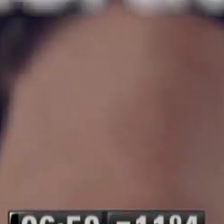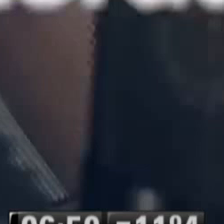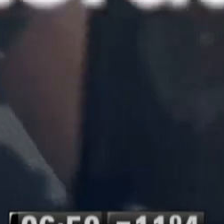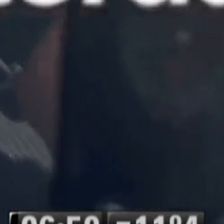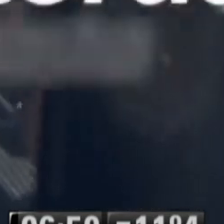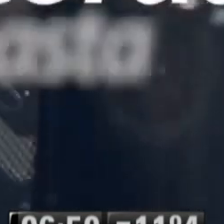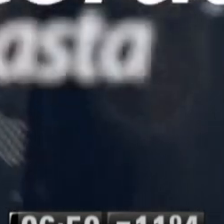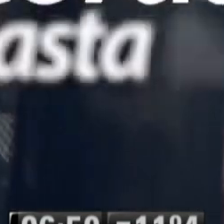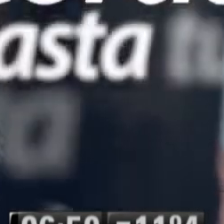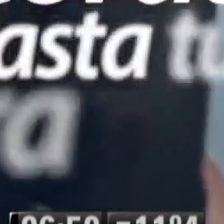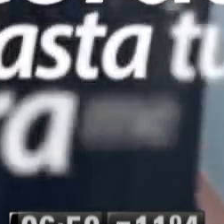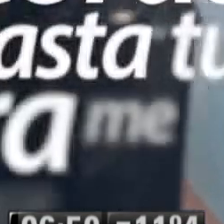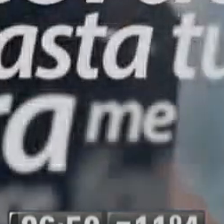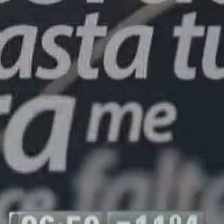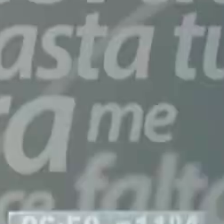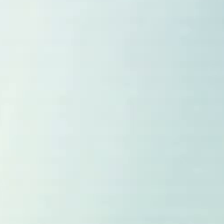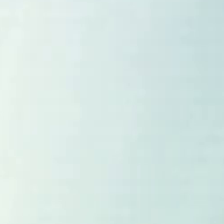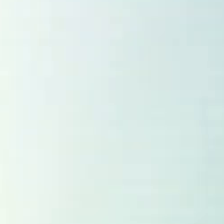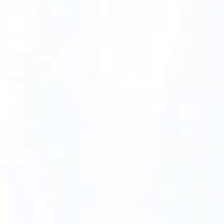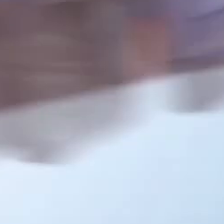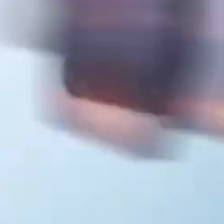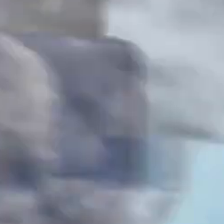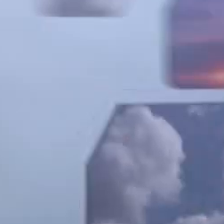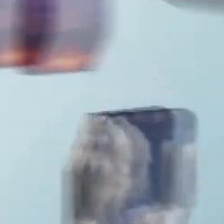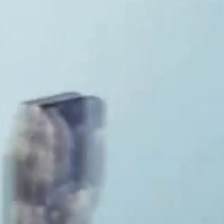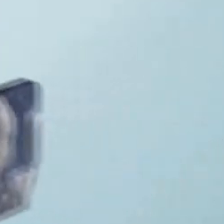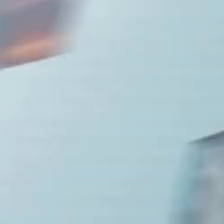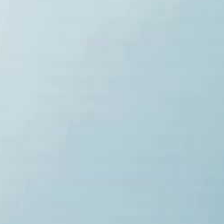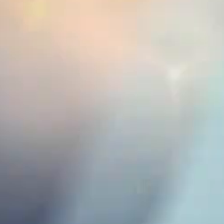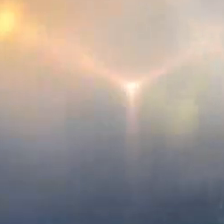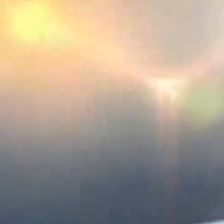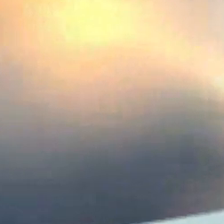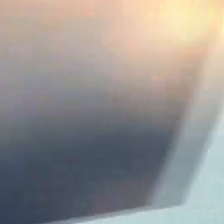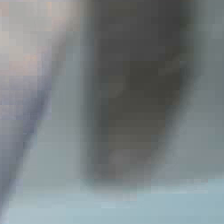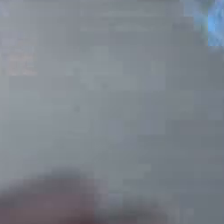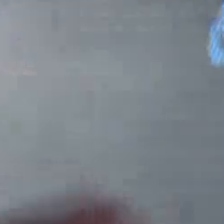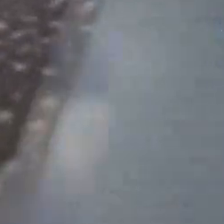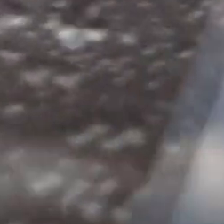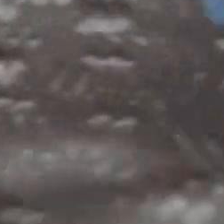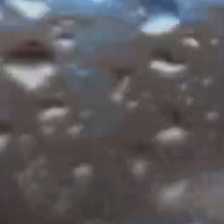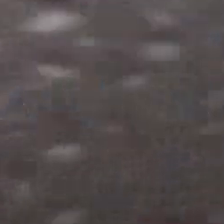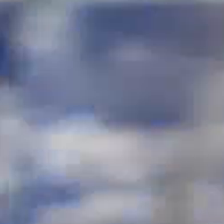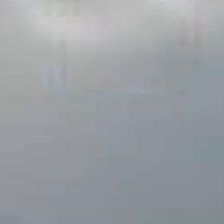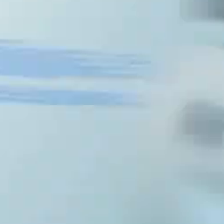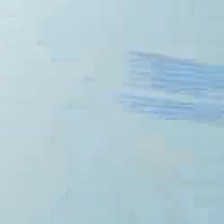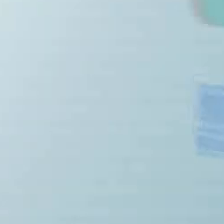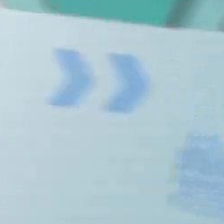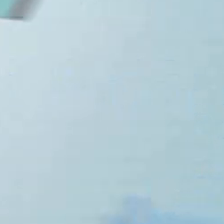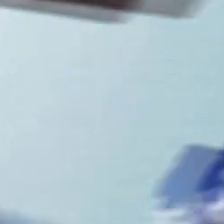Me viene a recordar que hasta tu sombra me hace falta. No vuelvas a decir que estoy mejor.